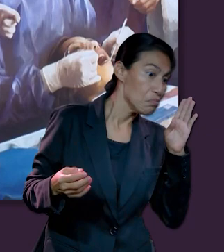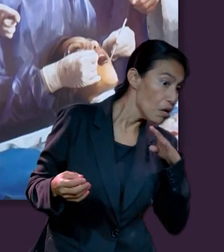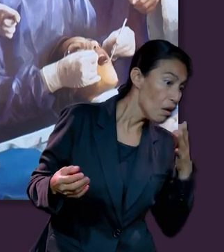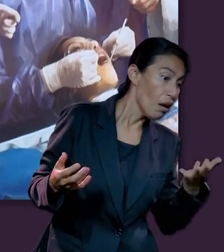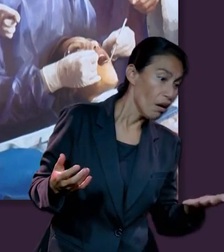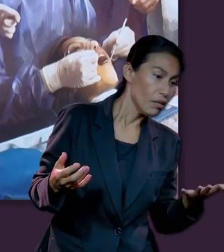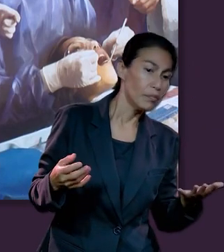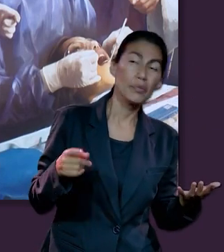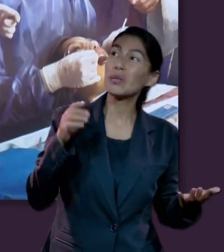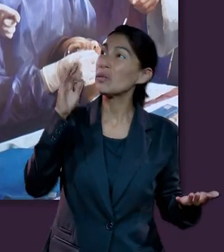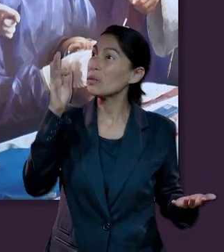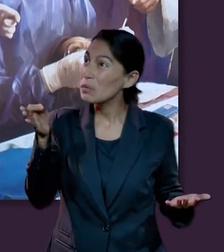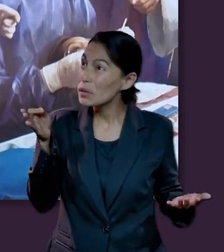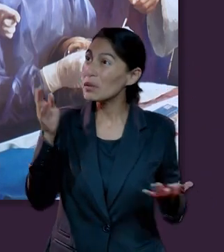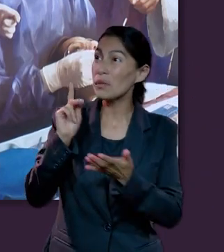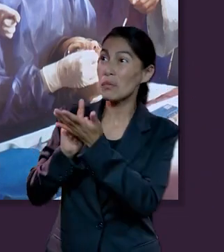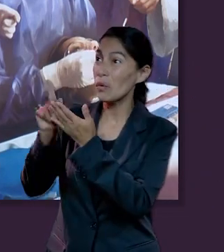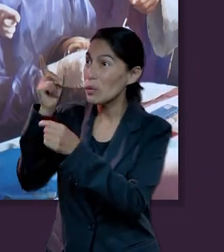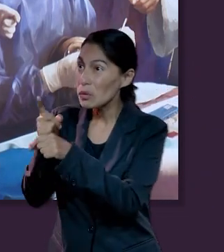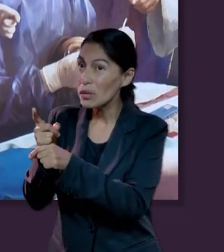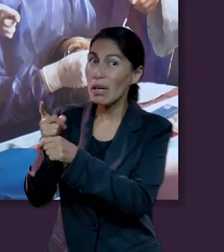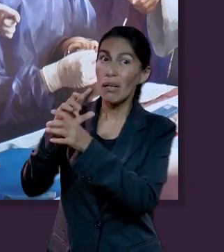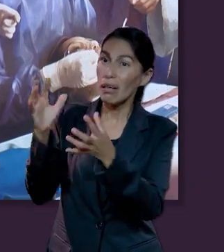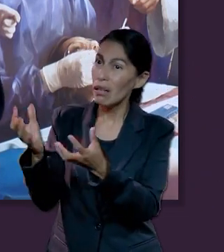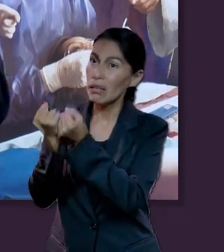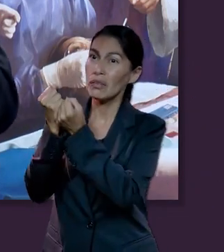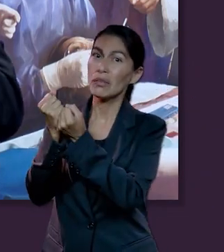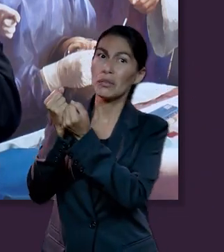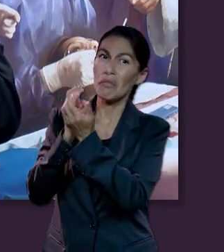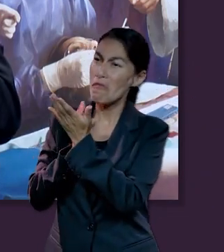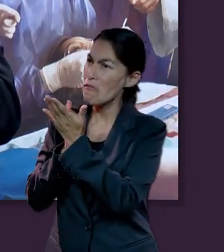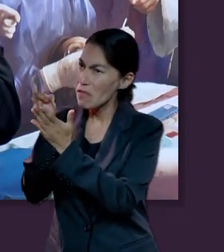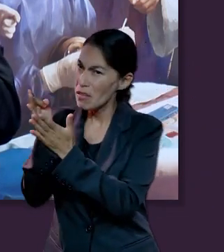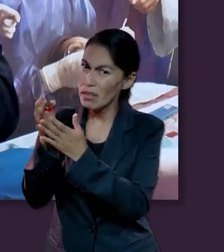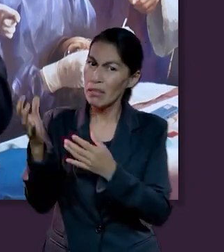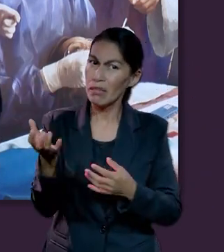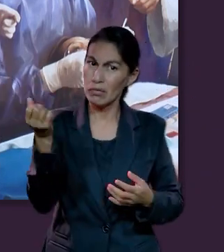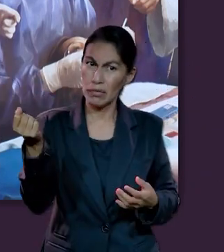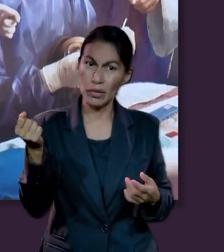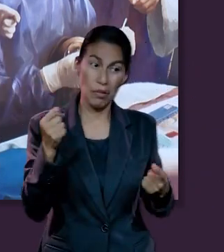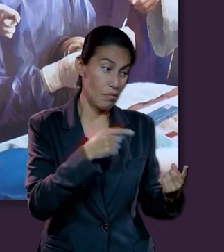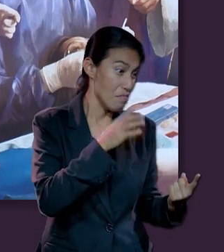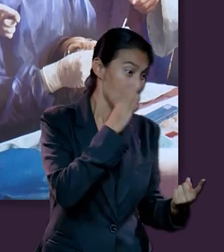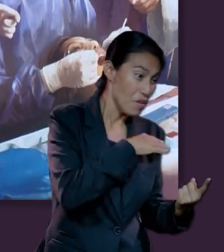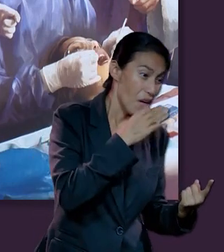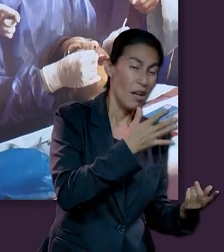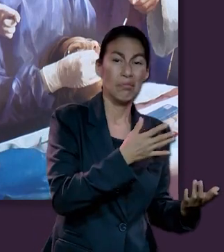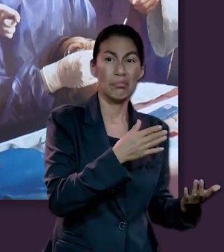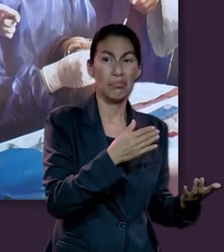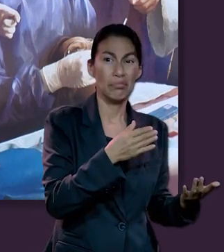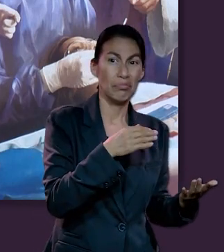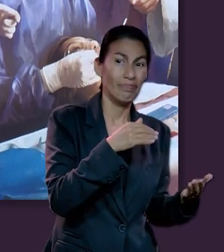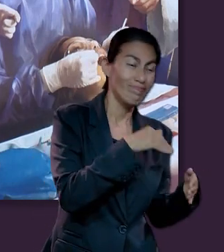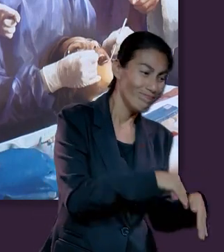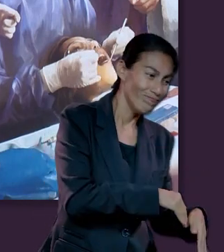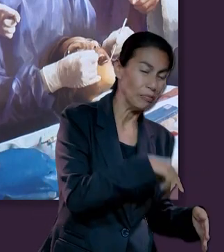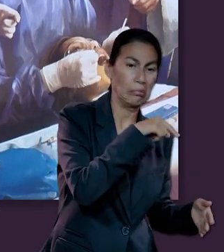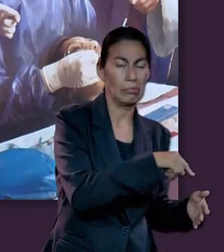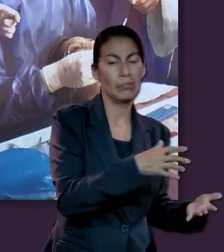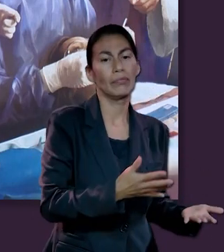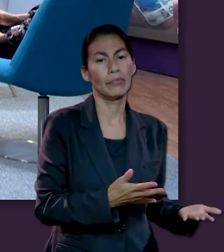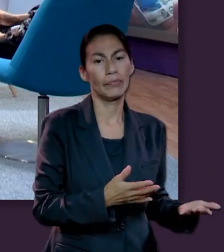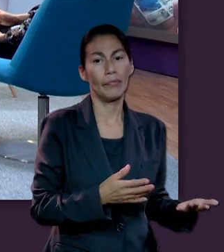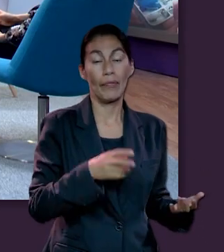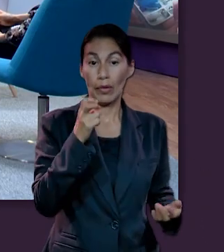tanto aceptado sus sacrificios, si han aceptado su redención, como si han trabajado en su proceso de santificación.